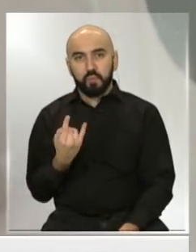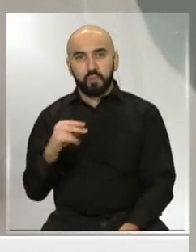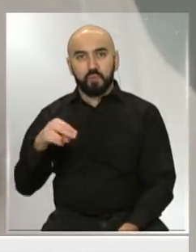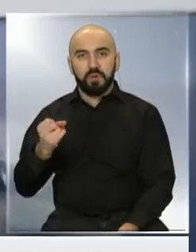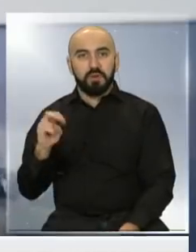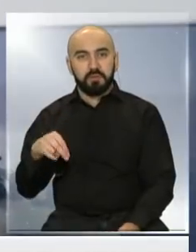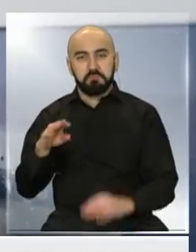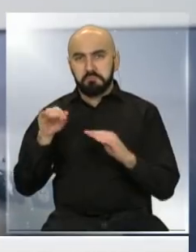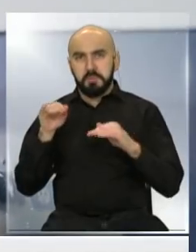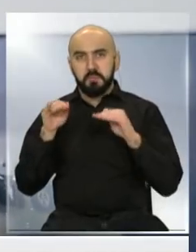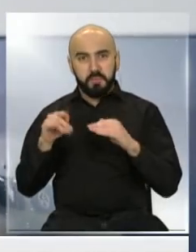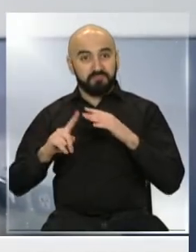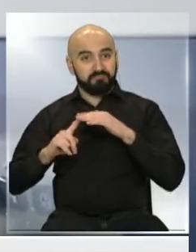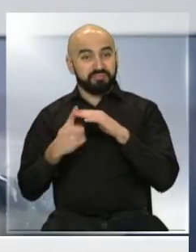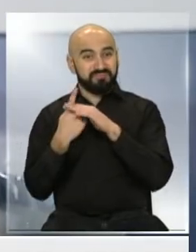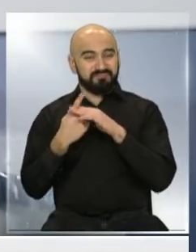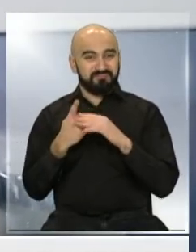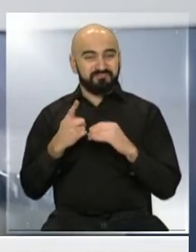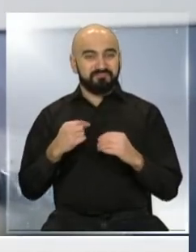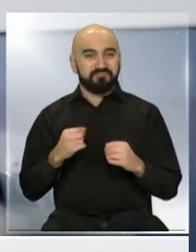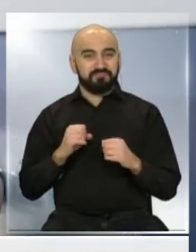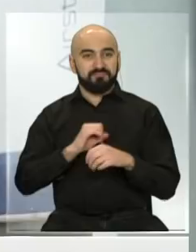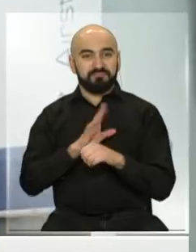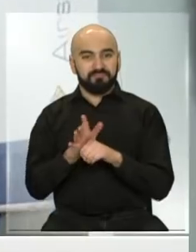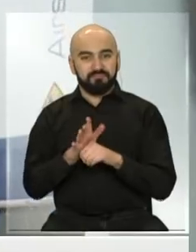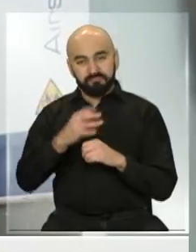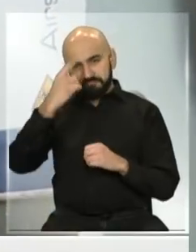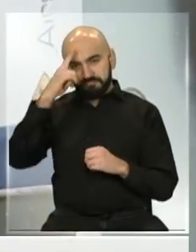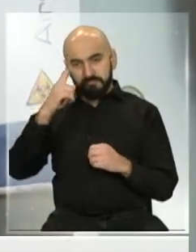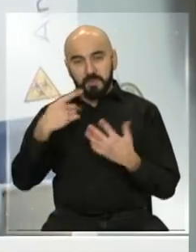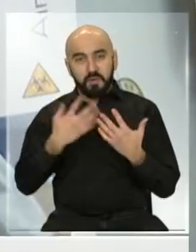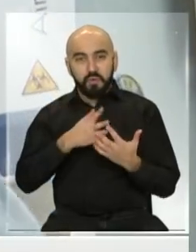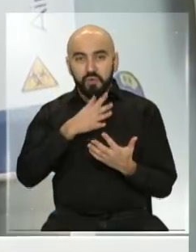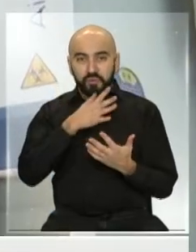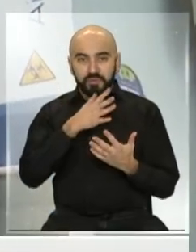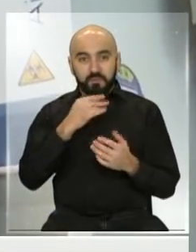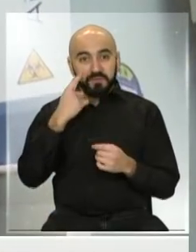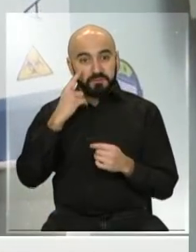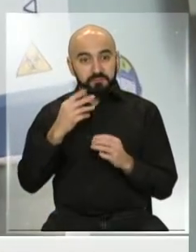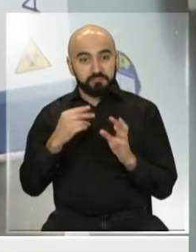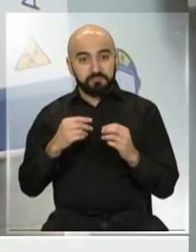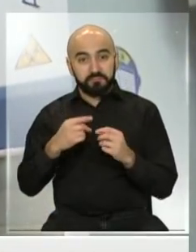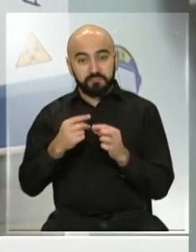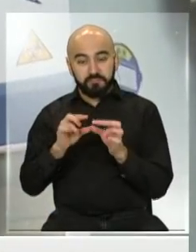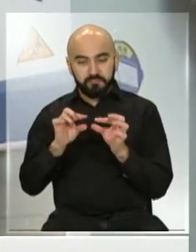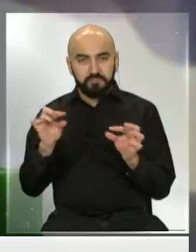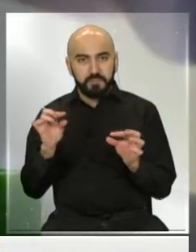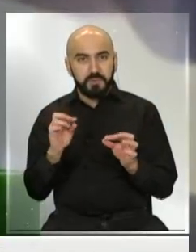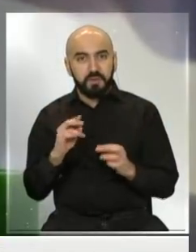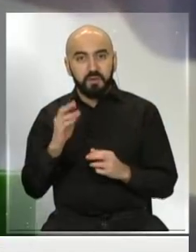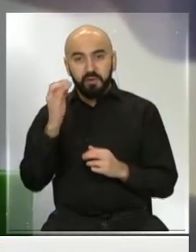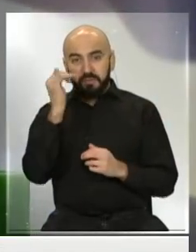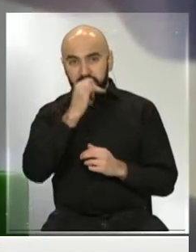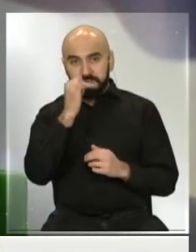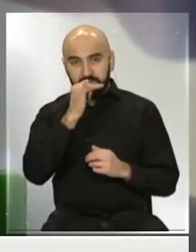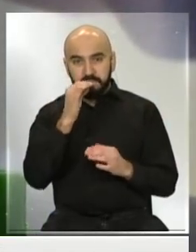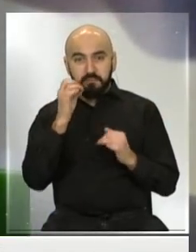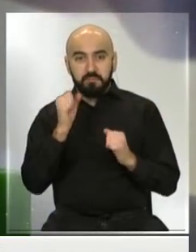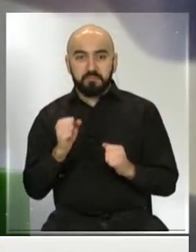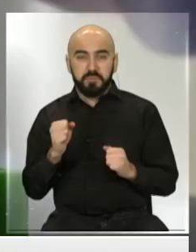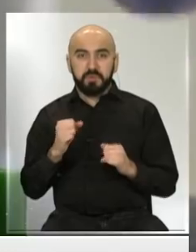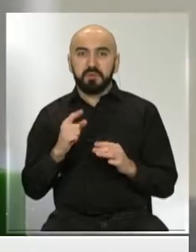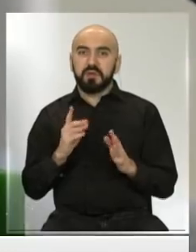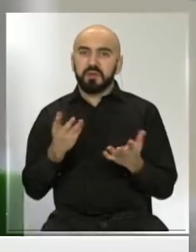el lugar donde se originó todo este brote. Aunque aún se desconoce si las muestras son infecciosas, un experto sostuvo que el hallazgo sugiere